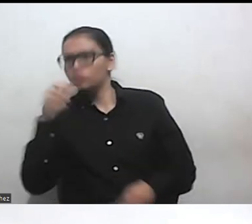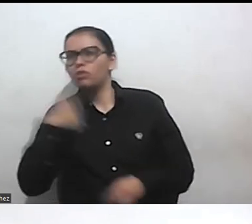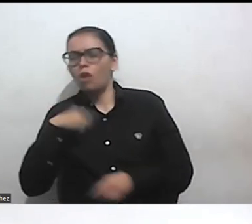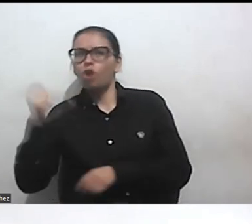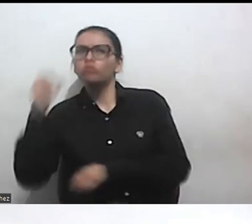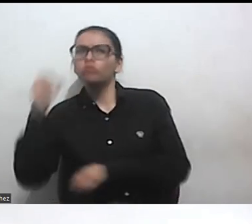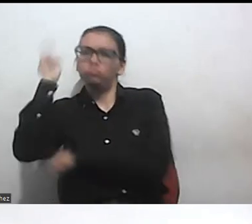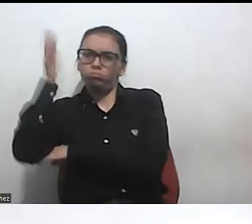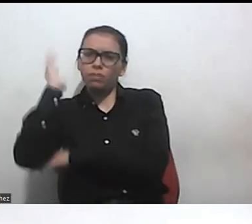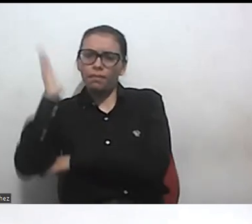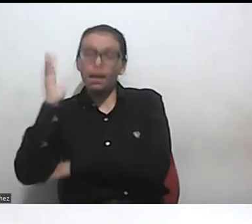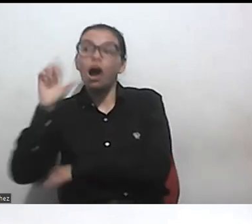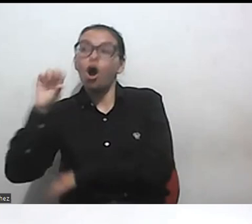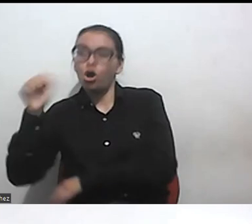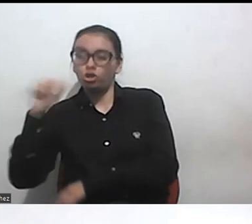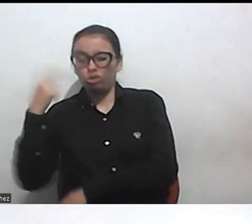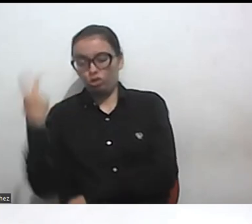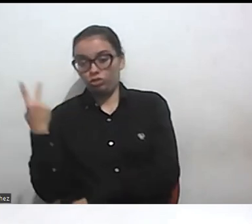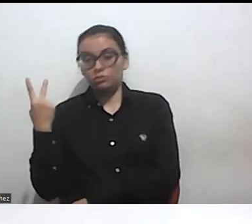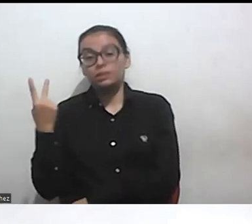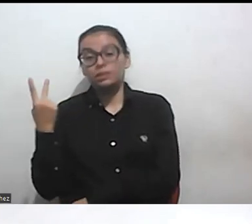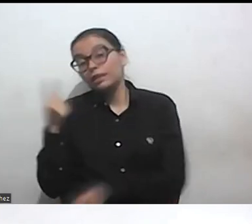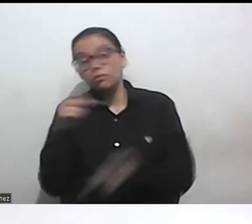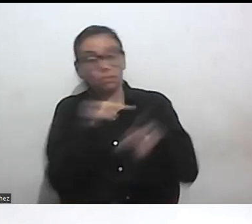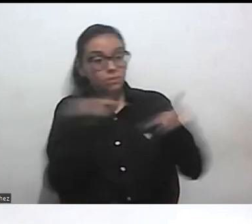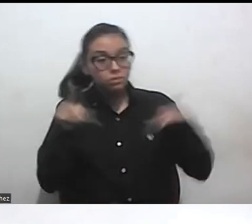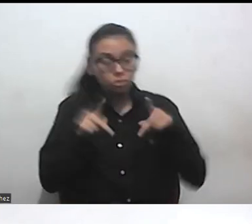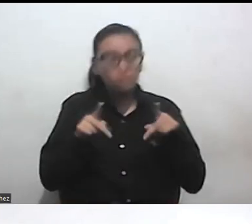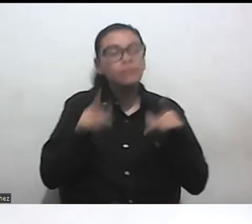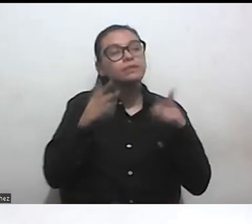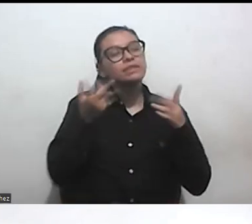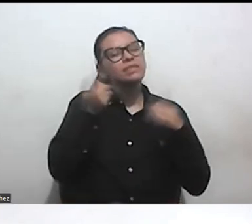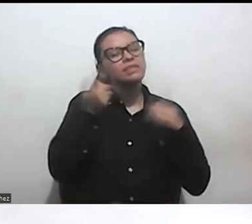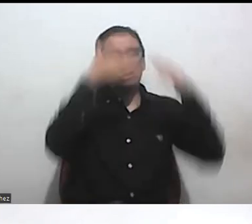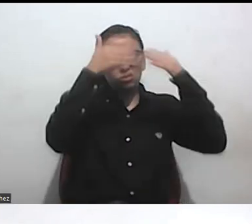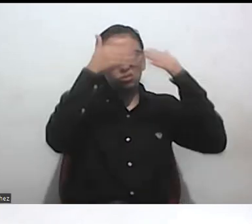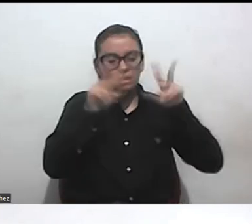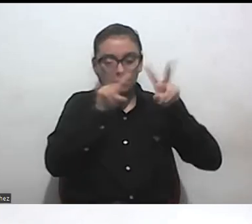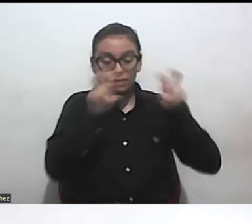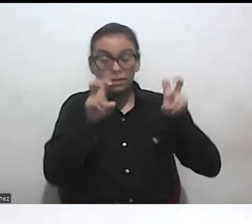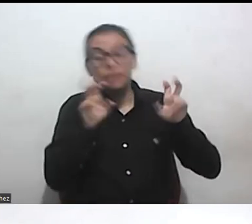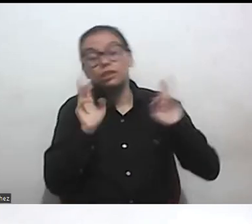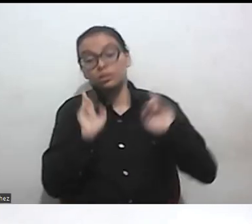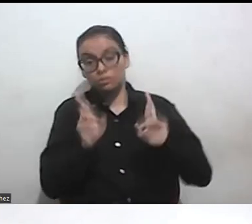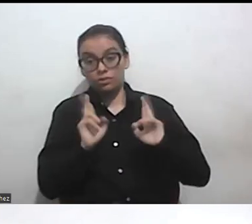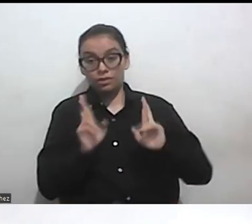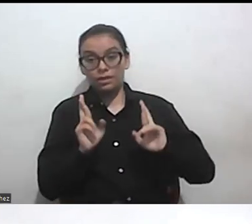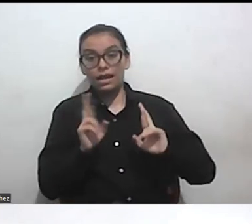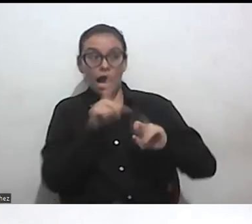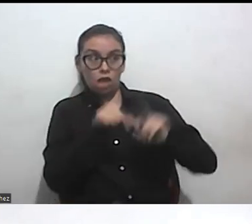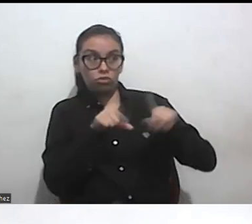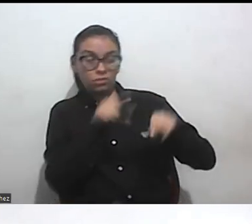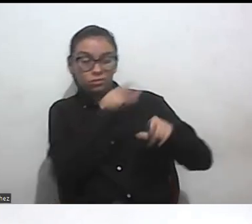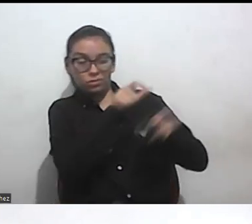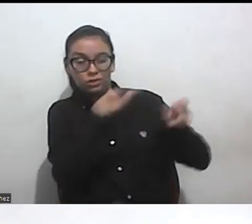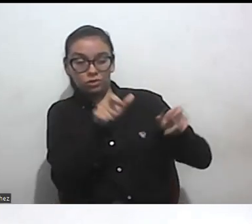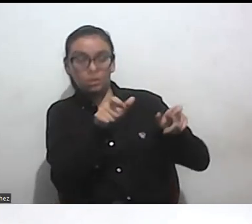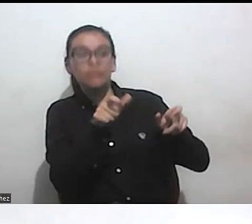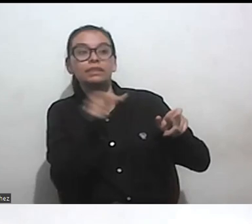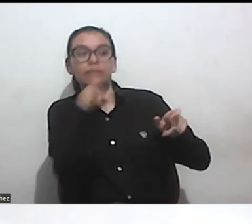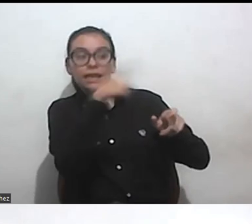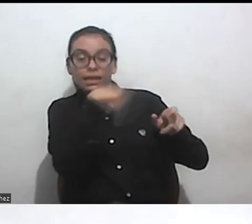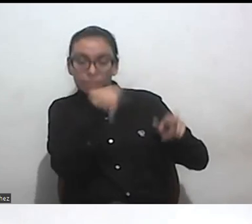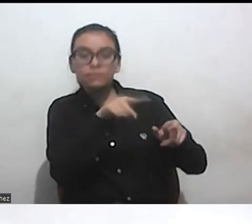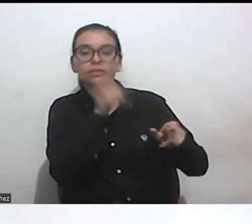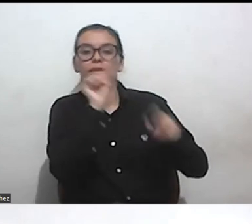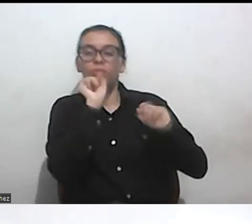personas que están aquí de alguna manera u otra abordan discapacidad y espero que quizá alguna de esas personas sí te pueda prestar algún